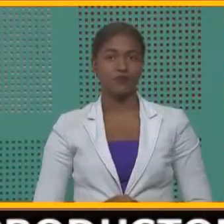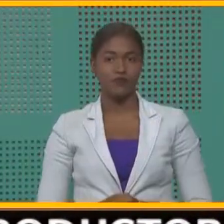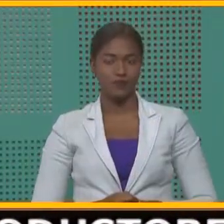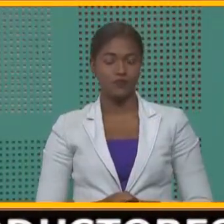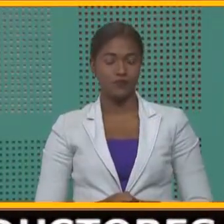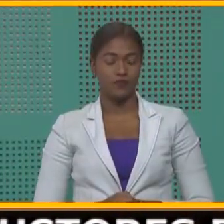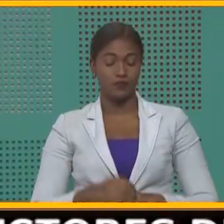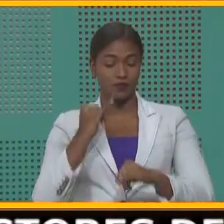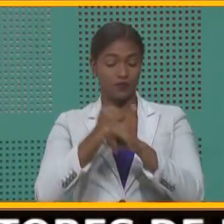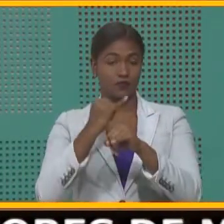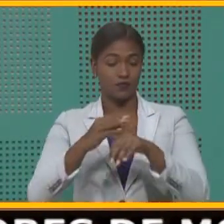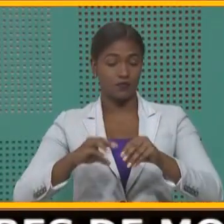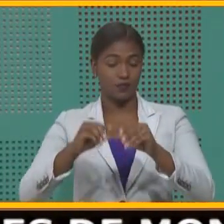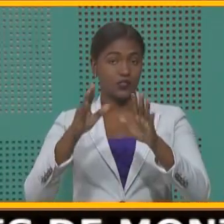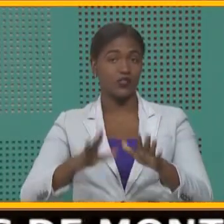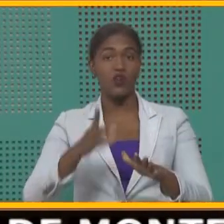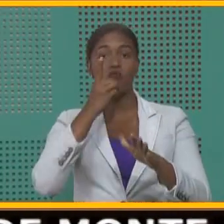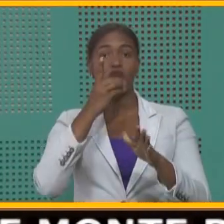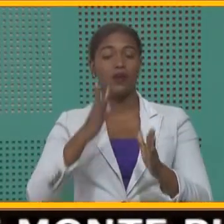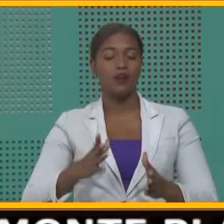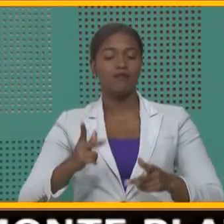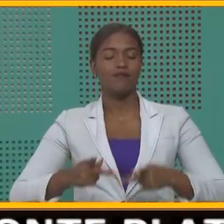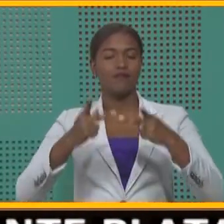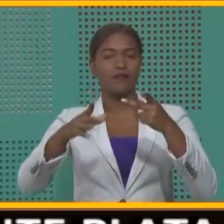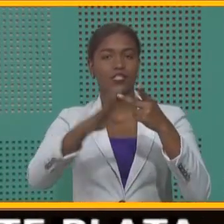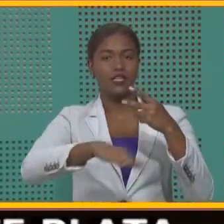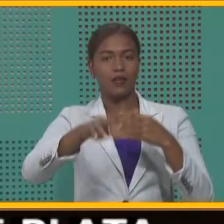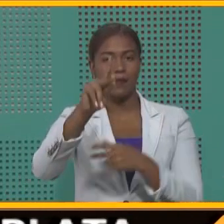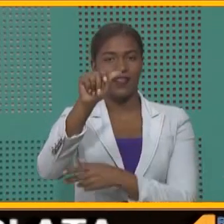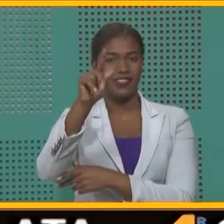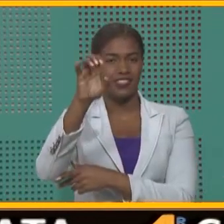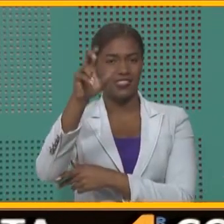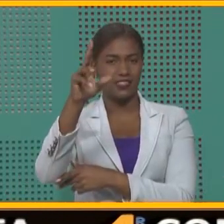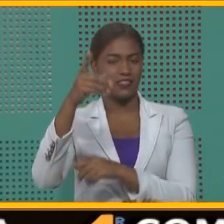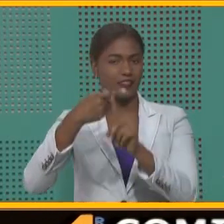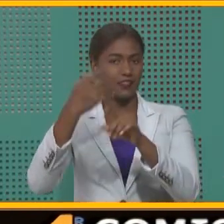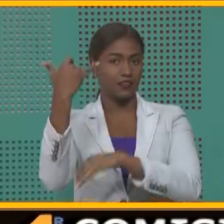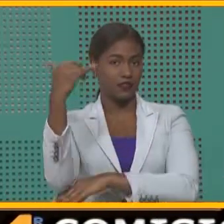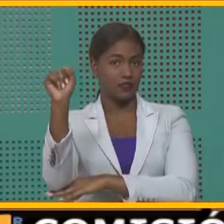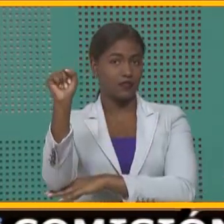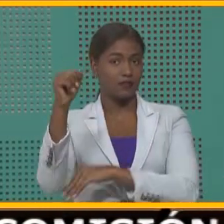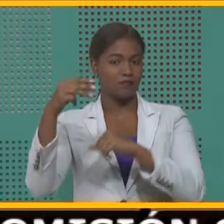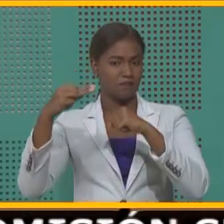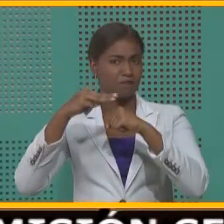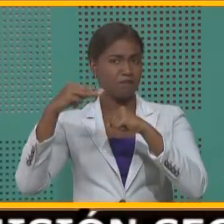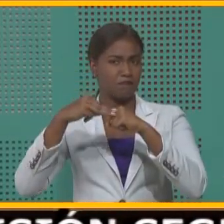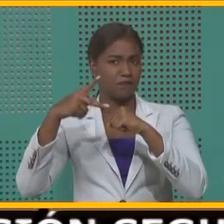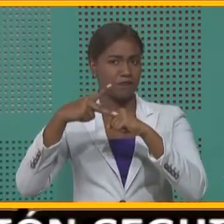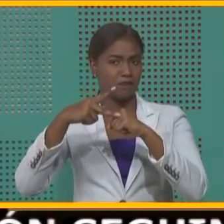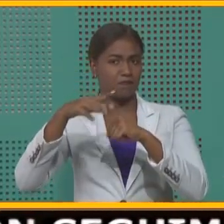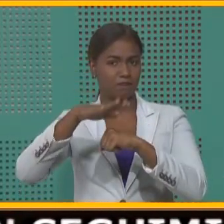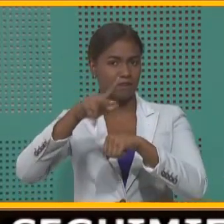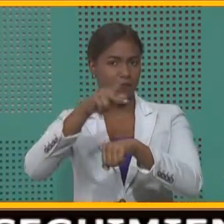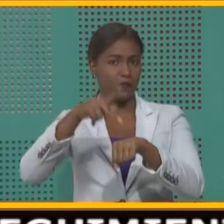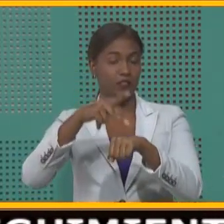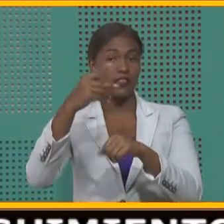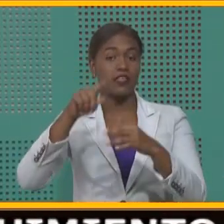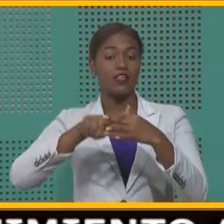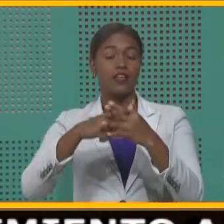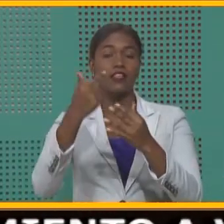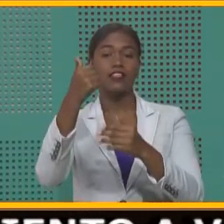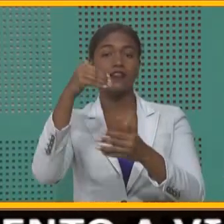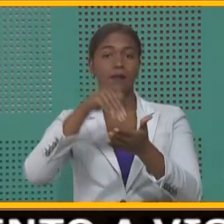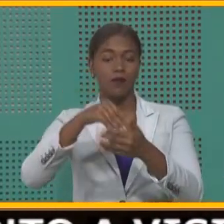El Instituto Agrario Dominicano visitó el paraje El Placer de Llamasá, provincia de Monteplata, donde inició la siembra de 10 mil plántulas de